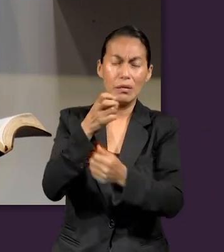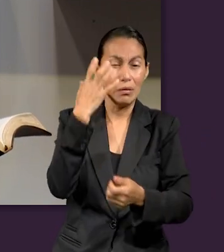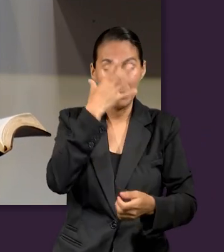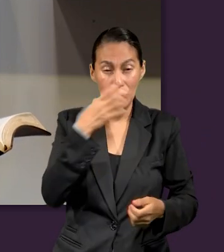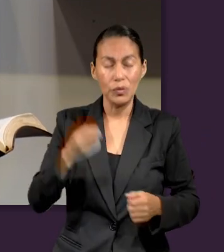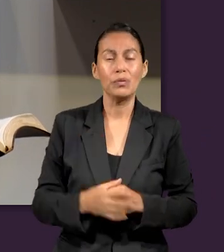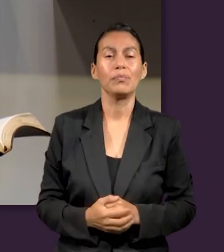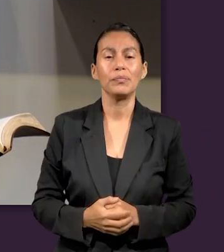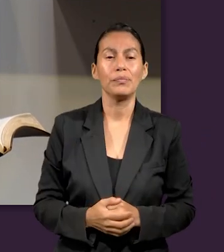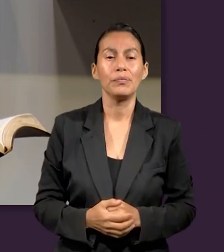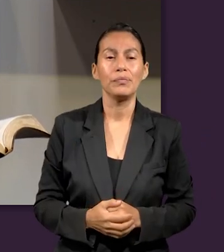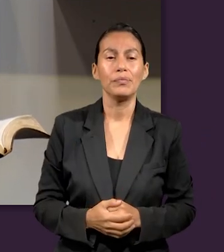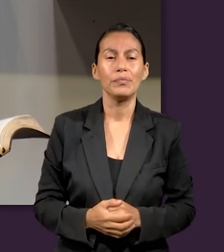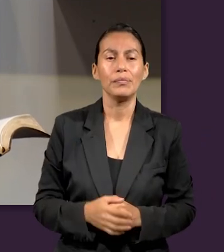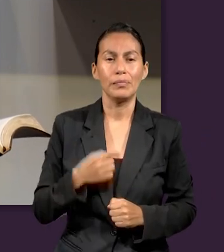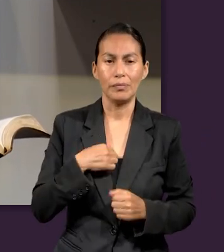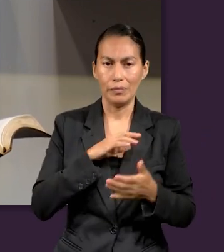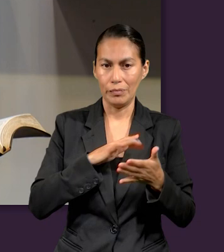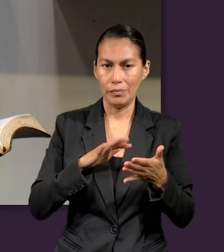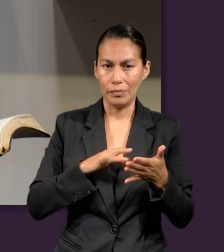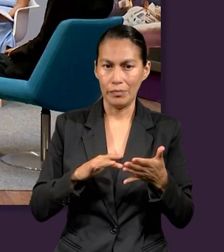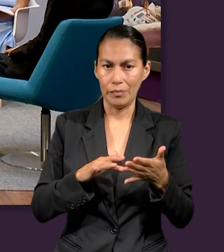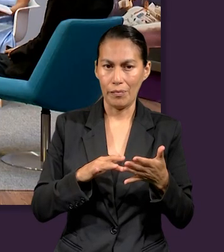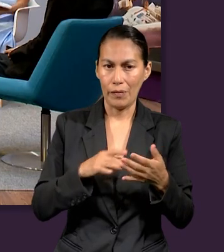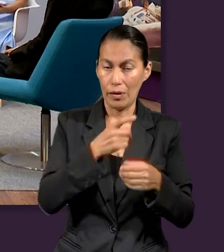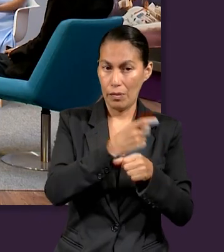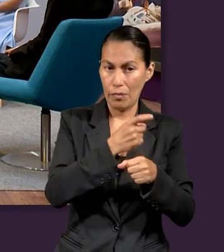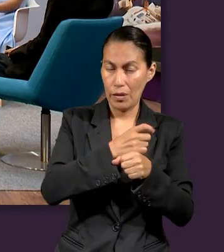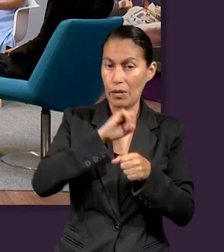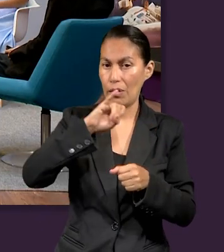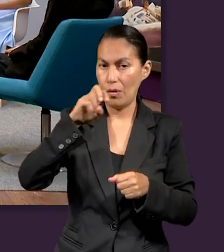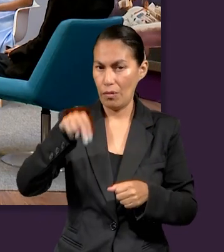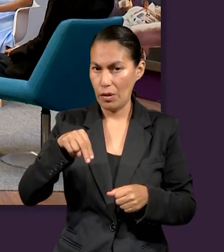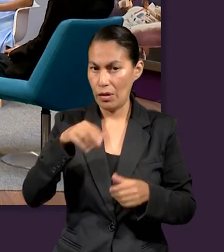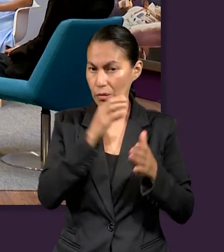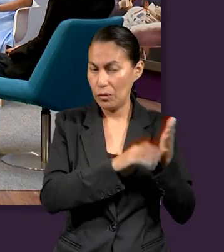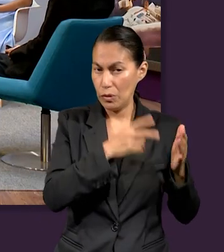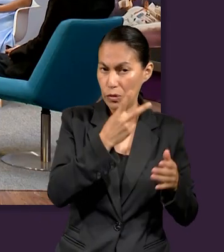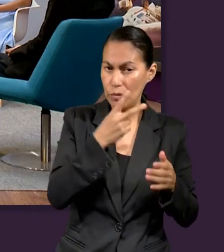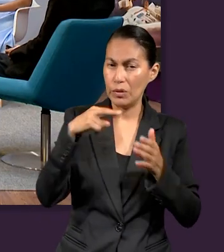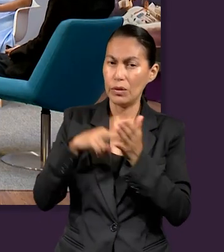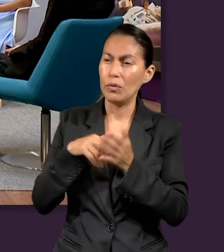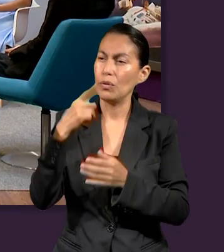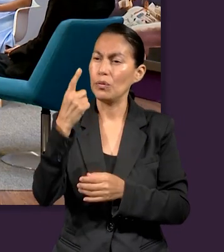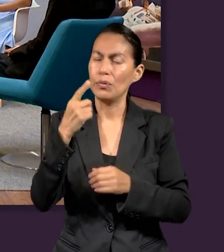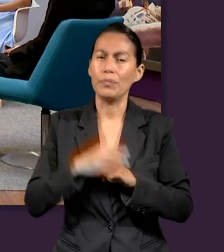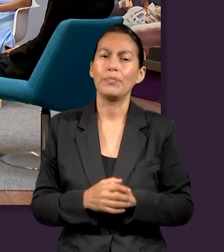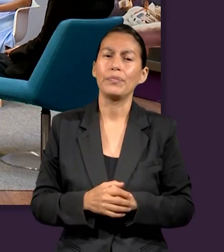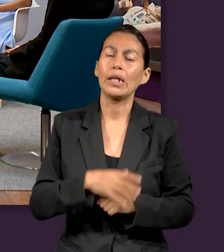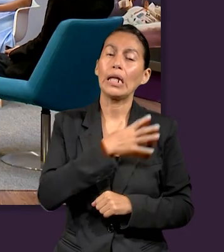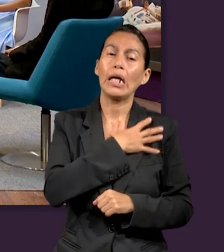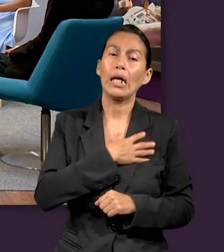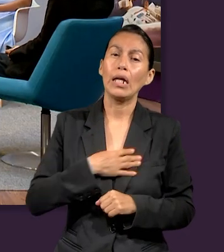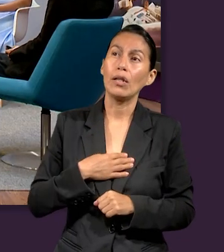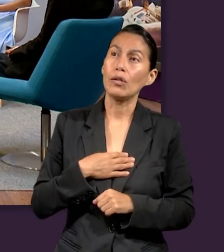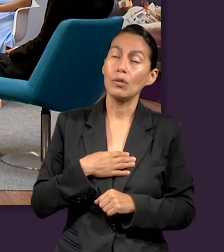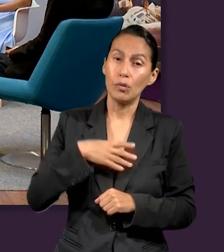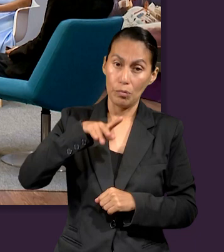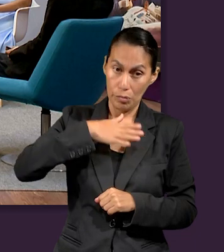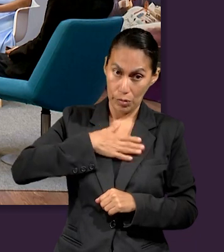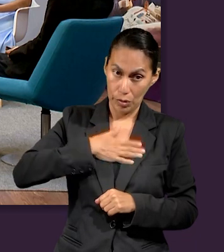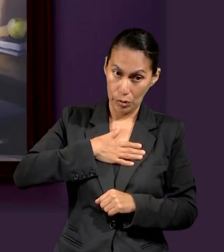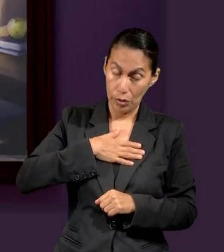porque este es súper bueno para todos nosotros. Yo leo. Primera de Juan, capítulo 2, versículo 1. Ok, dice,